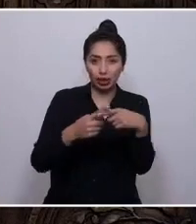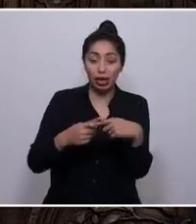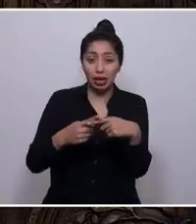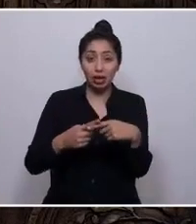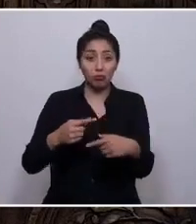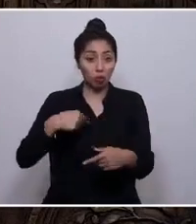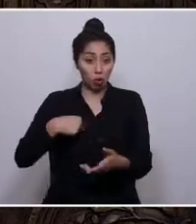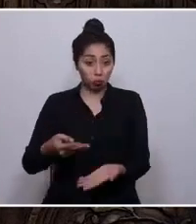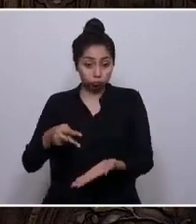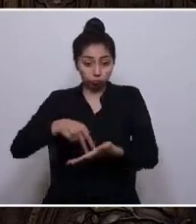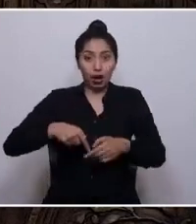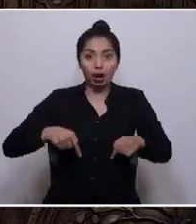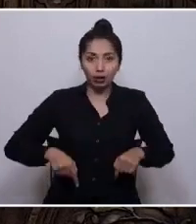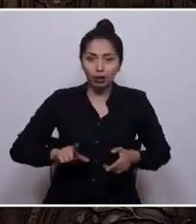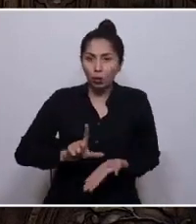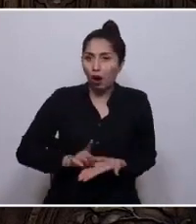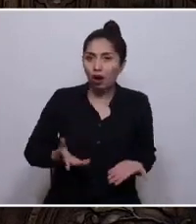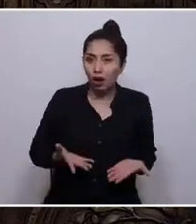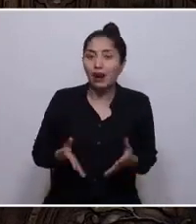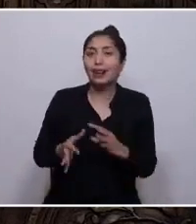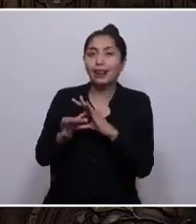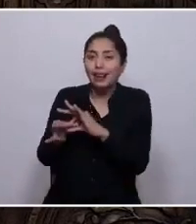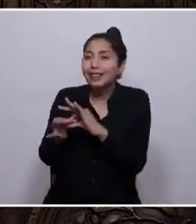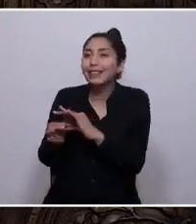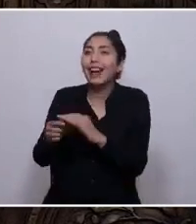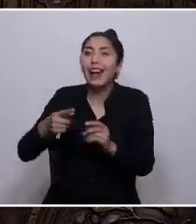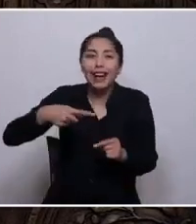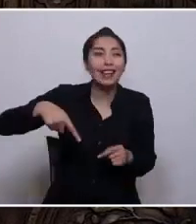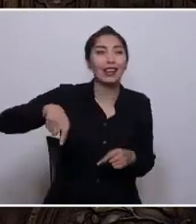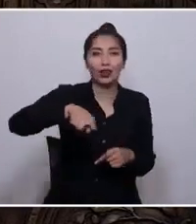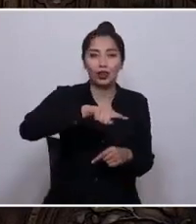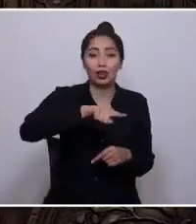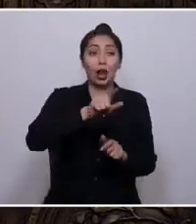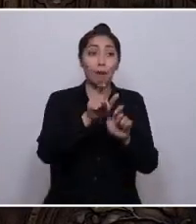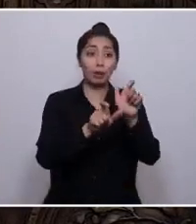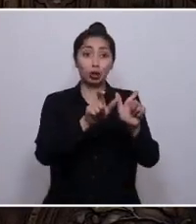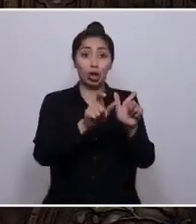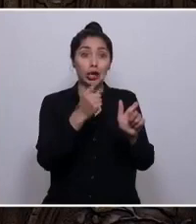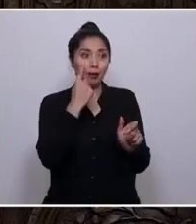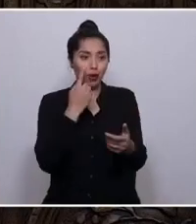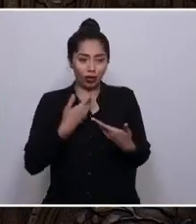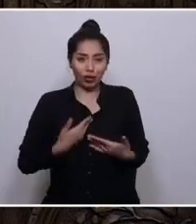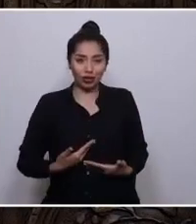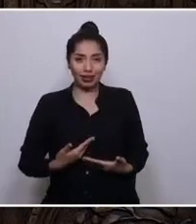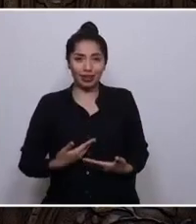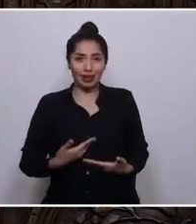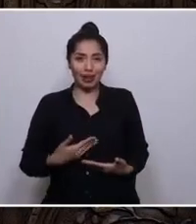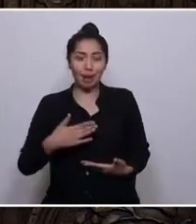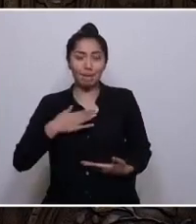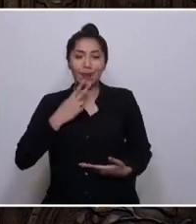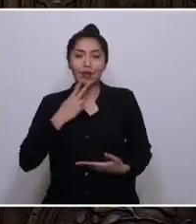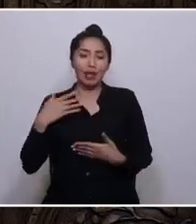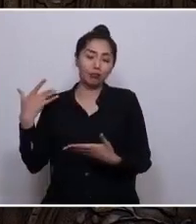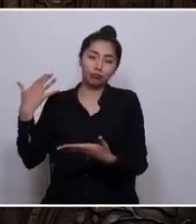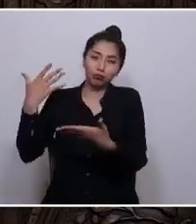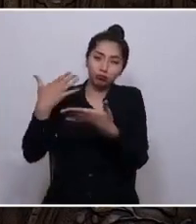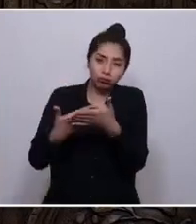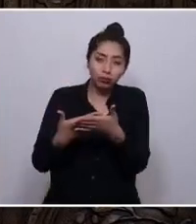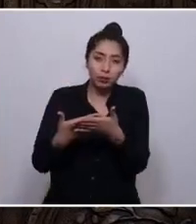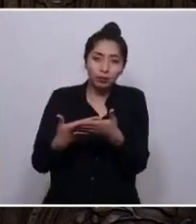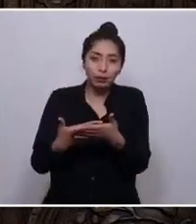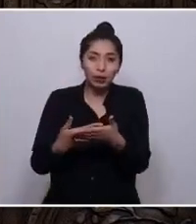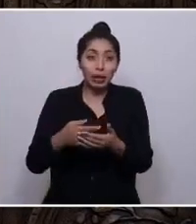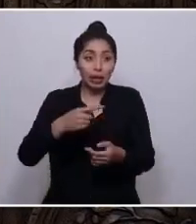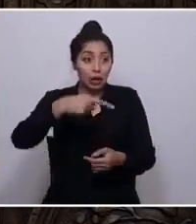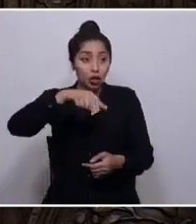a este lugar gracias a ellas y a personas que me han conocido a lo largo de mi vida y han valorado a este